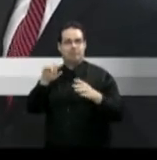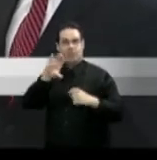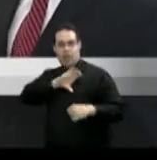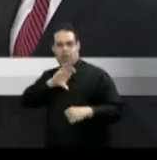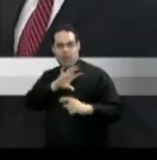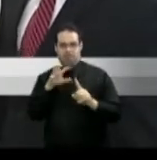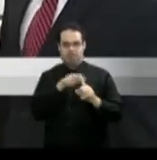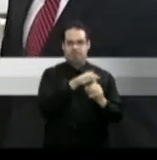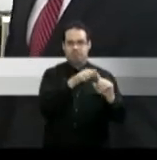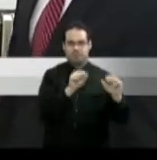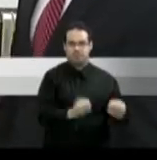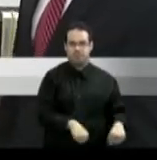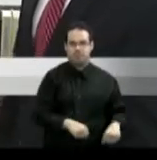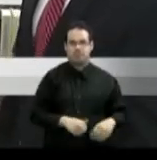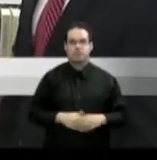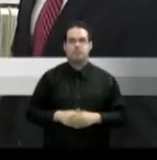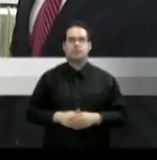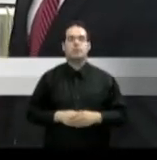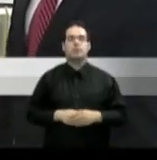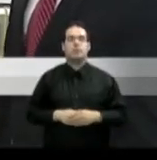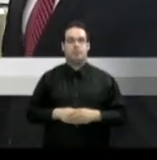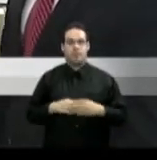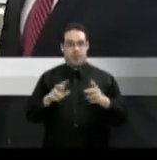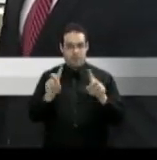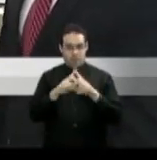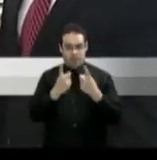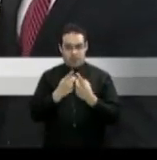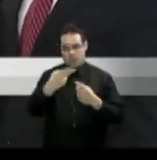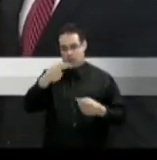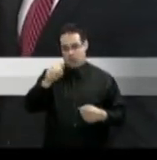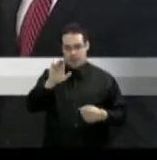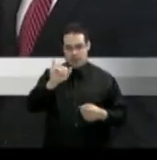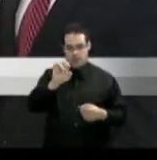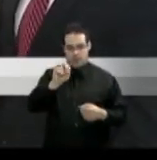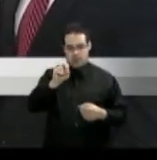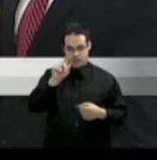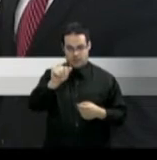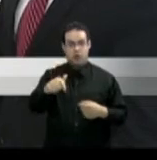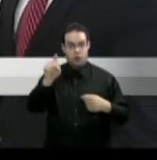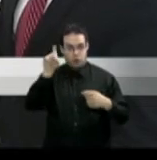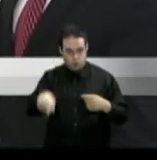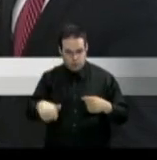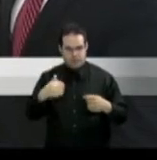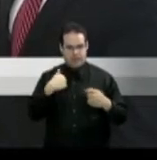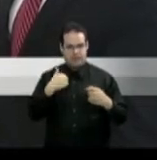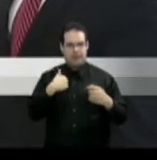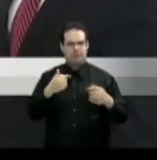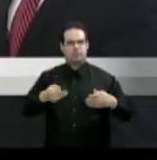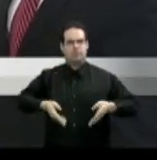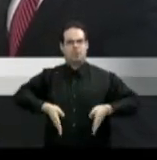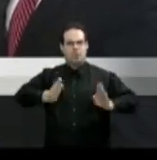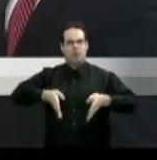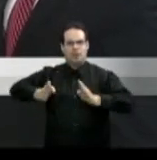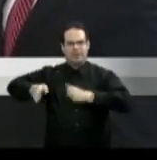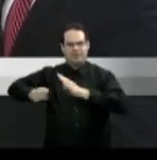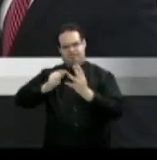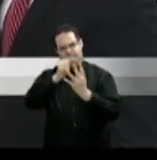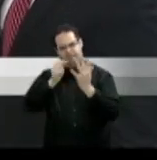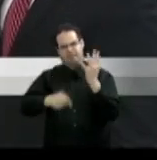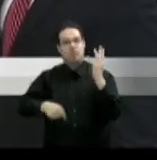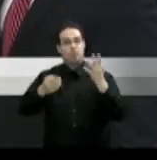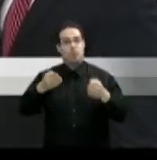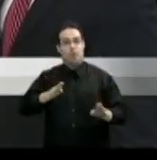tenga éxito el departamento de hacienda debe tener todos los recursos para que sea efectiva se ha dicho que se debe hacer una inversión de unos 300